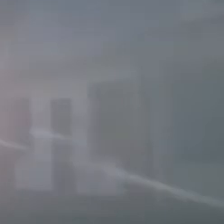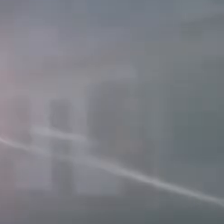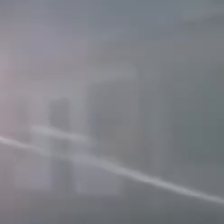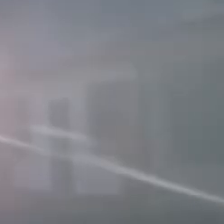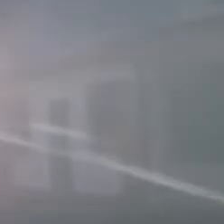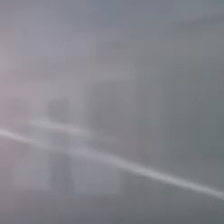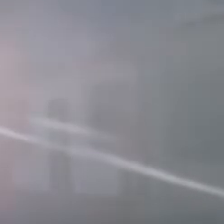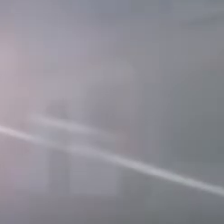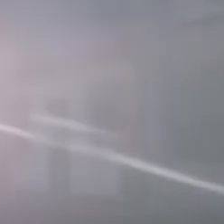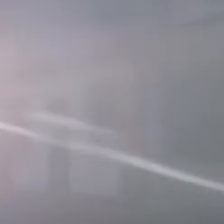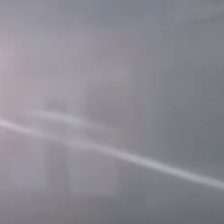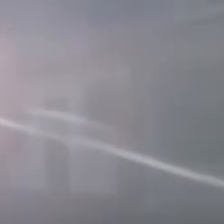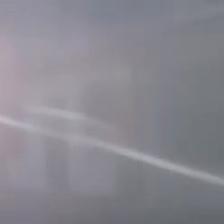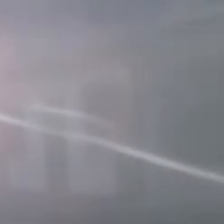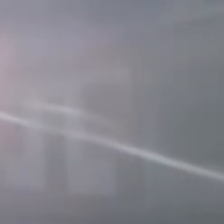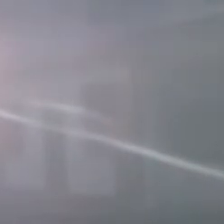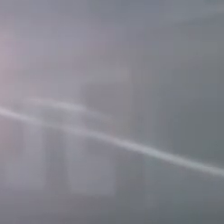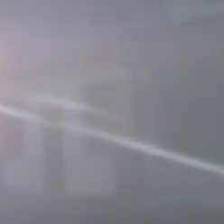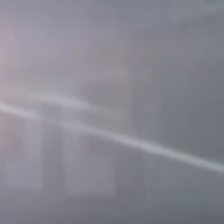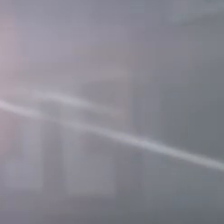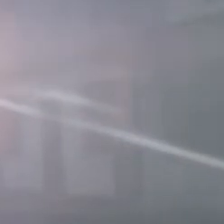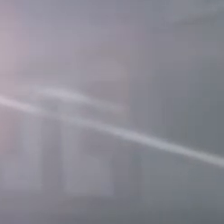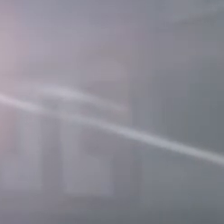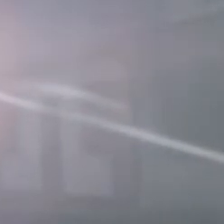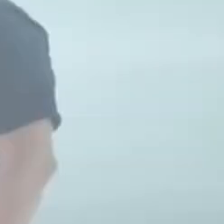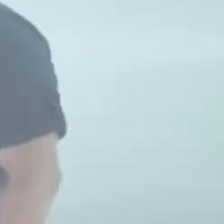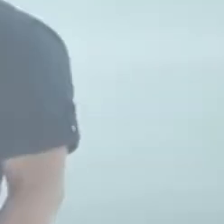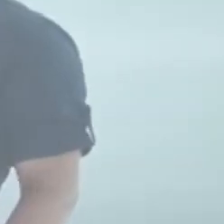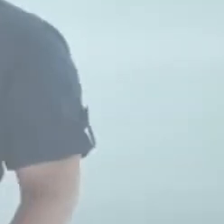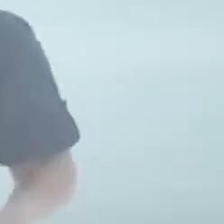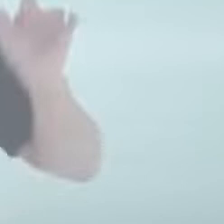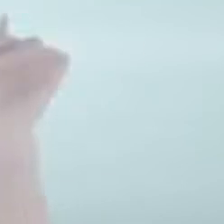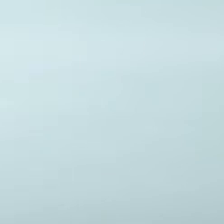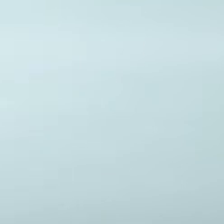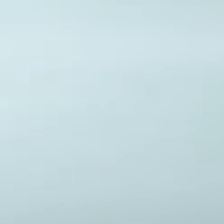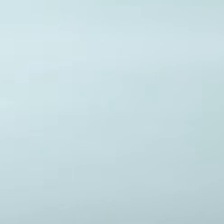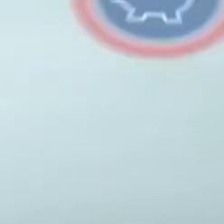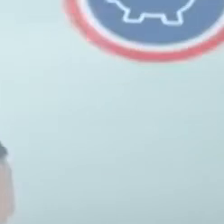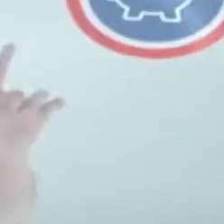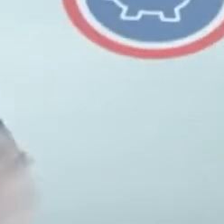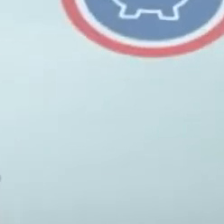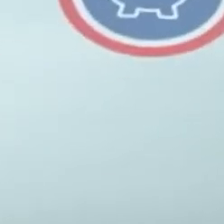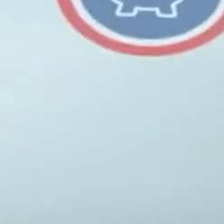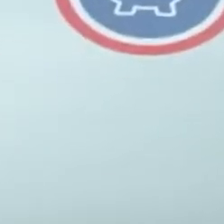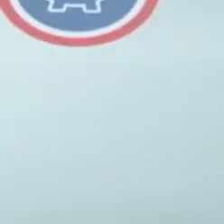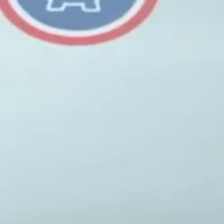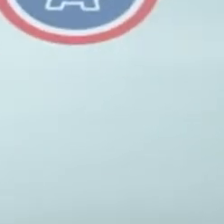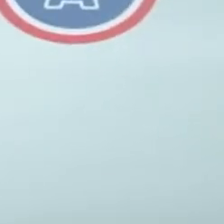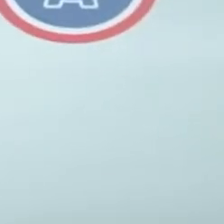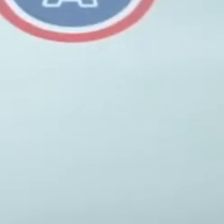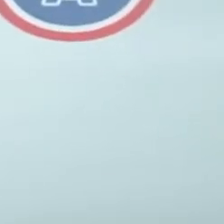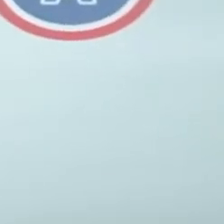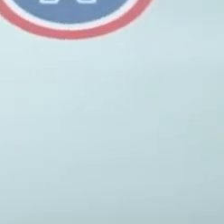Realice sus trámites cerca de su casa en los puntos Tucán del BCR en su barrio. Pagar agua, luz, teléfono, abrir una cuenta BCR,